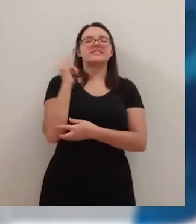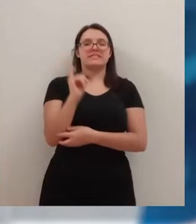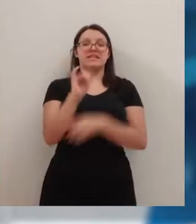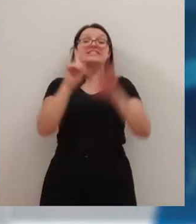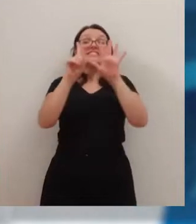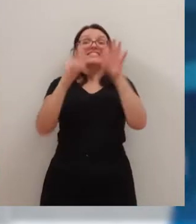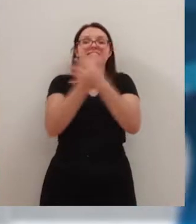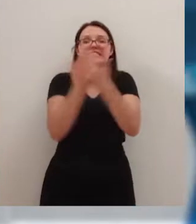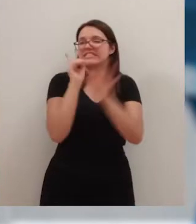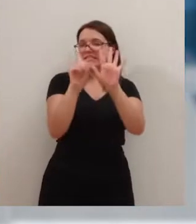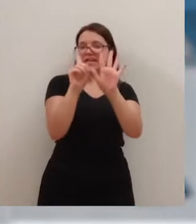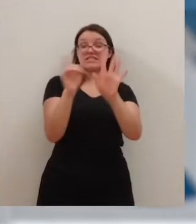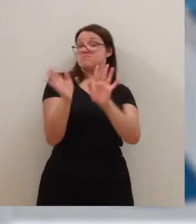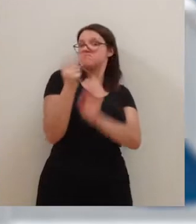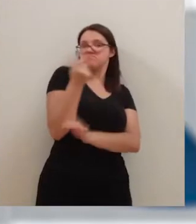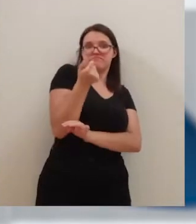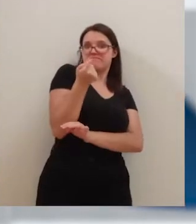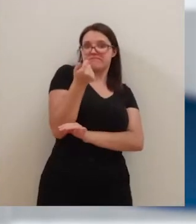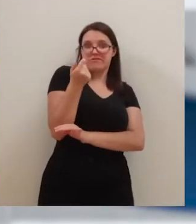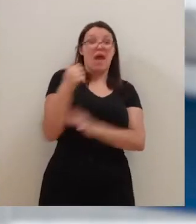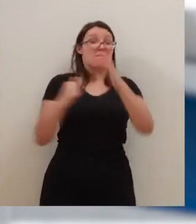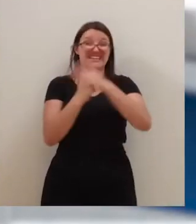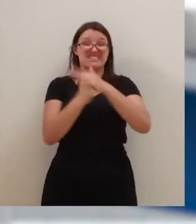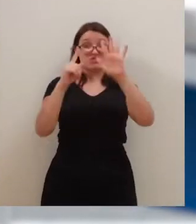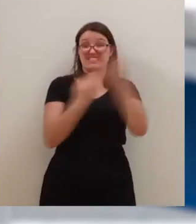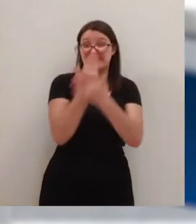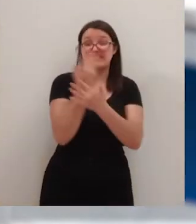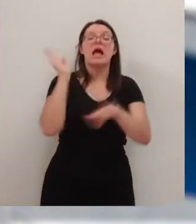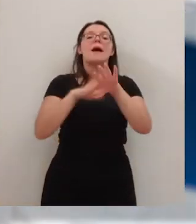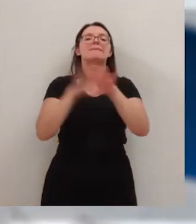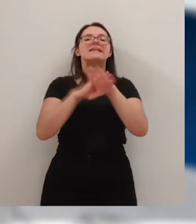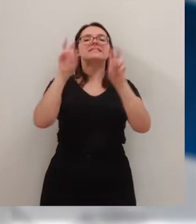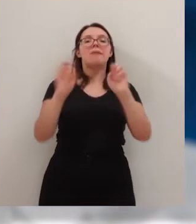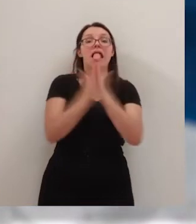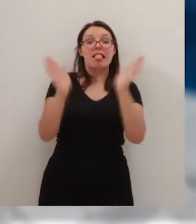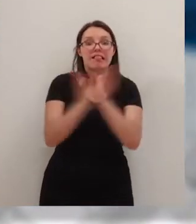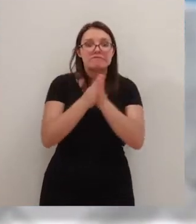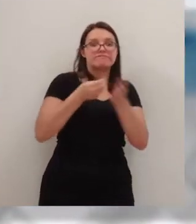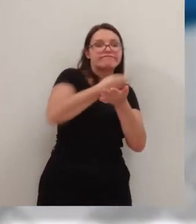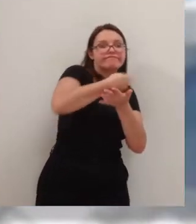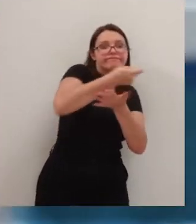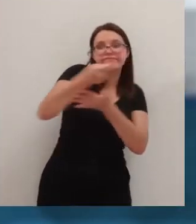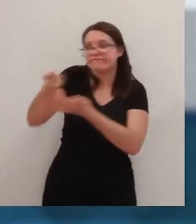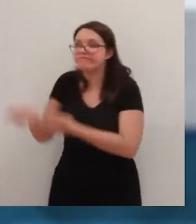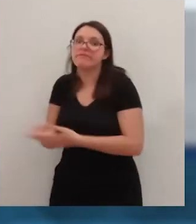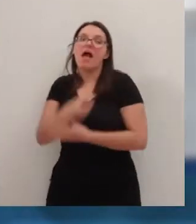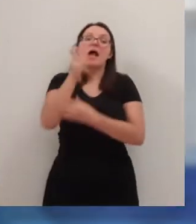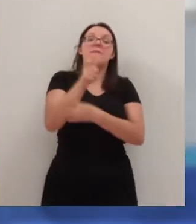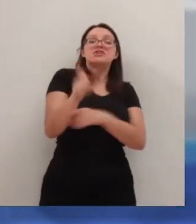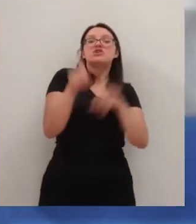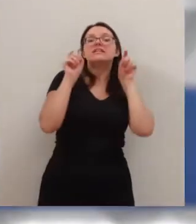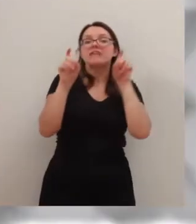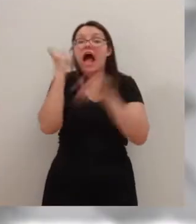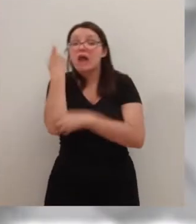días como mucho, seis días como mucho, para distribuir los libros entre los